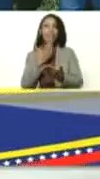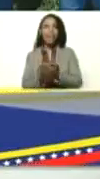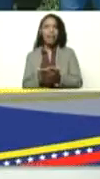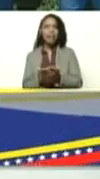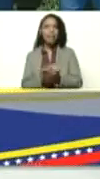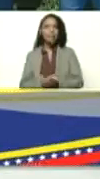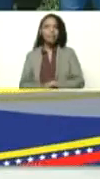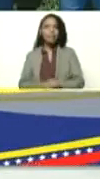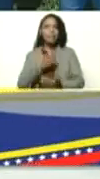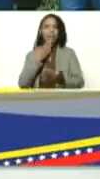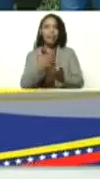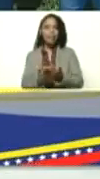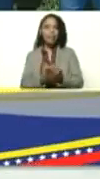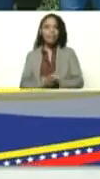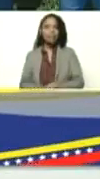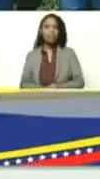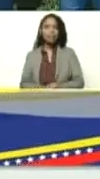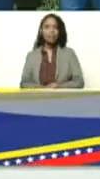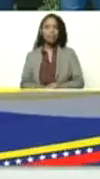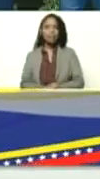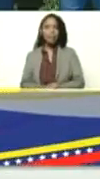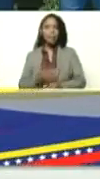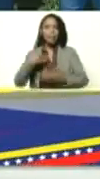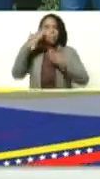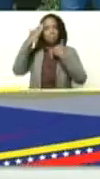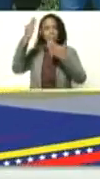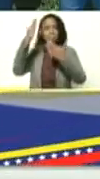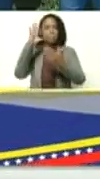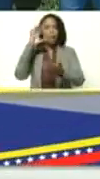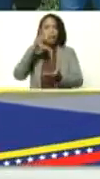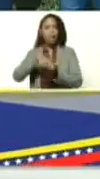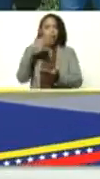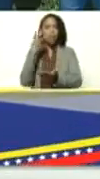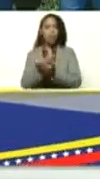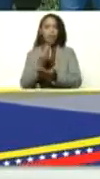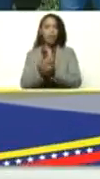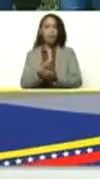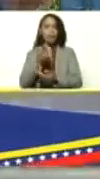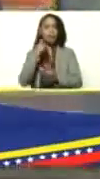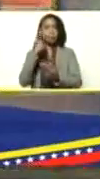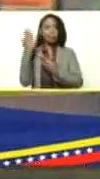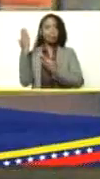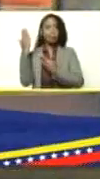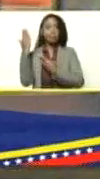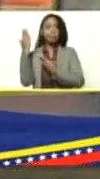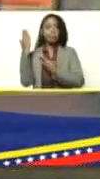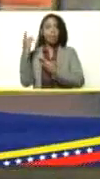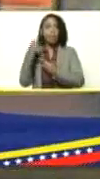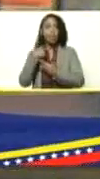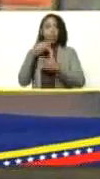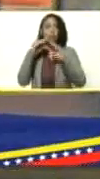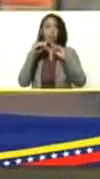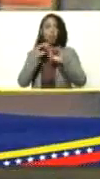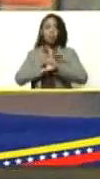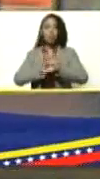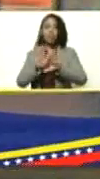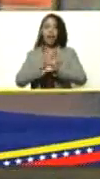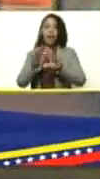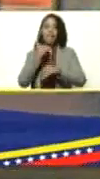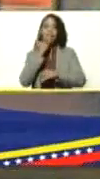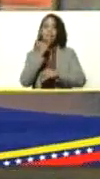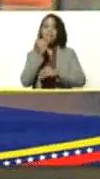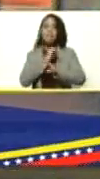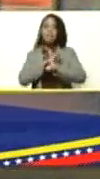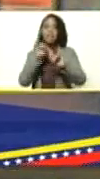Ernesto gracias mis saludos a monaga bueno mira les estaba hablando ya para terminar